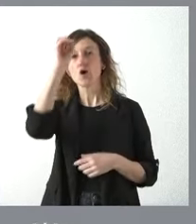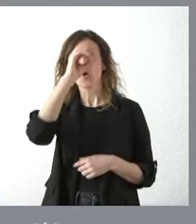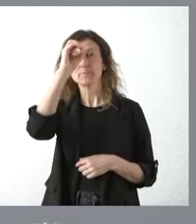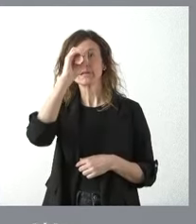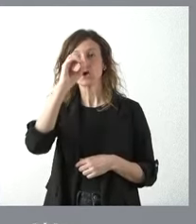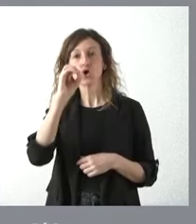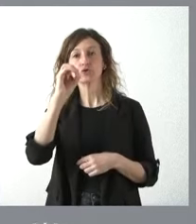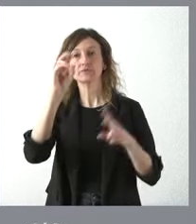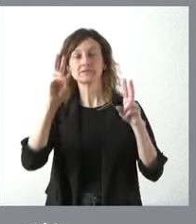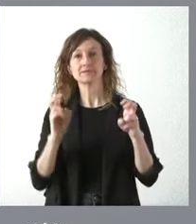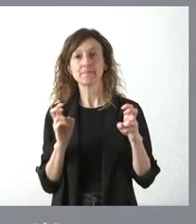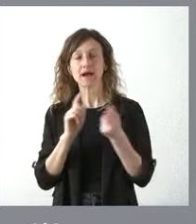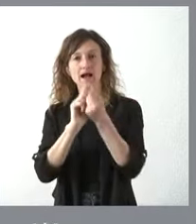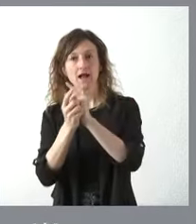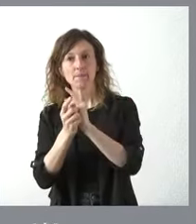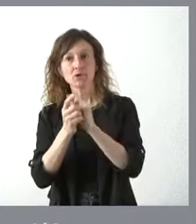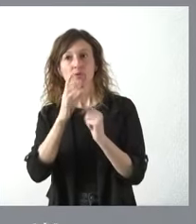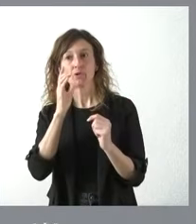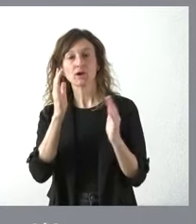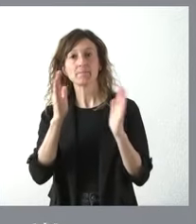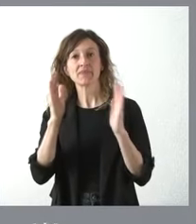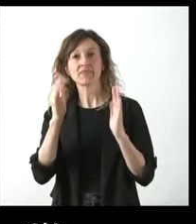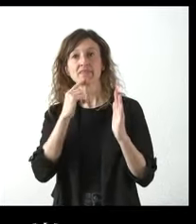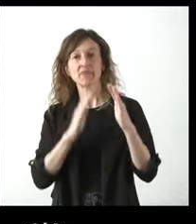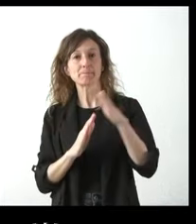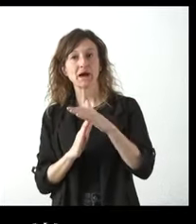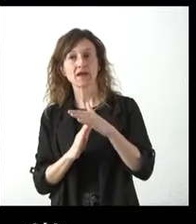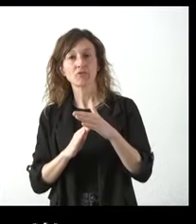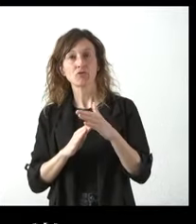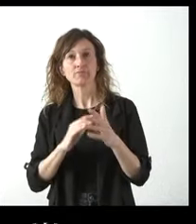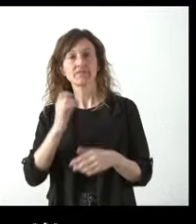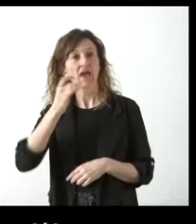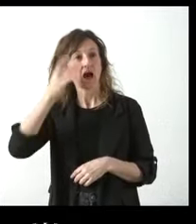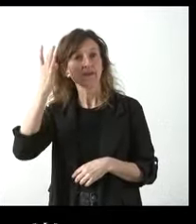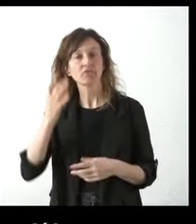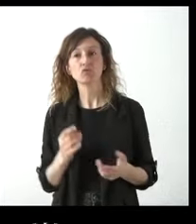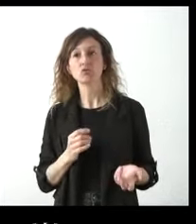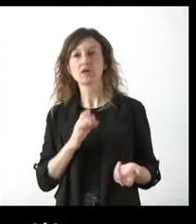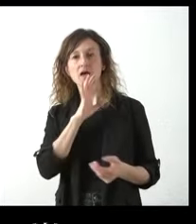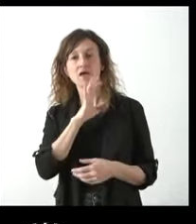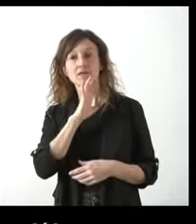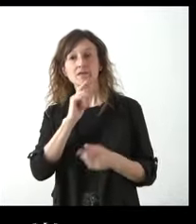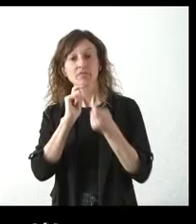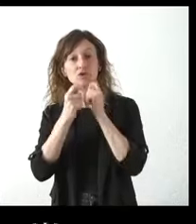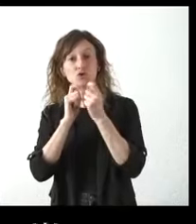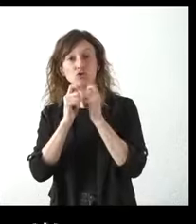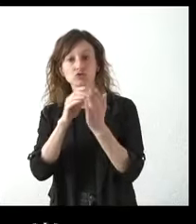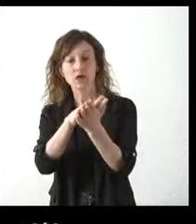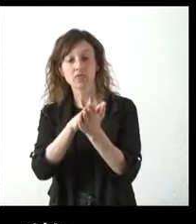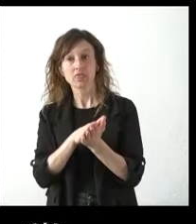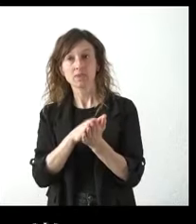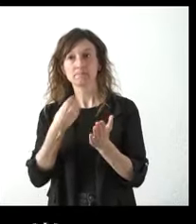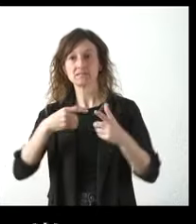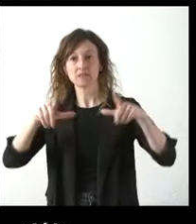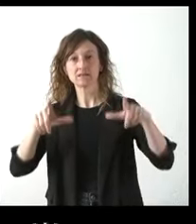medida que quedó que quedó paralizada él mismo nos decía como anécdota que la nota de prensa que nos presentaron aquí en esta misma